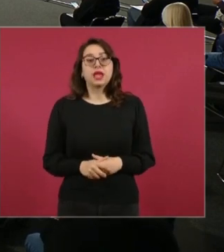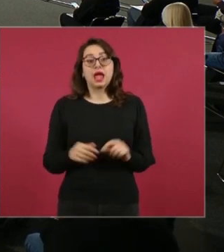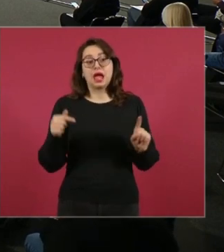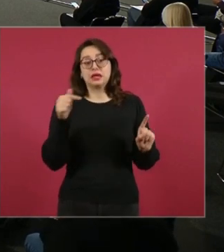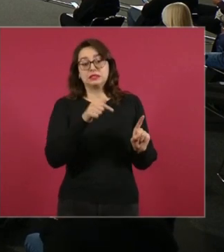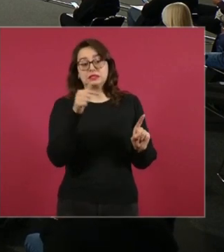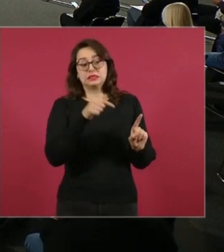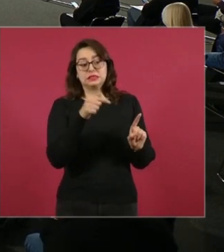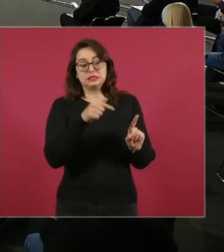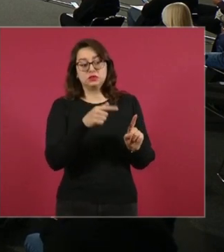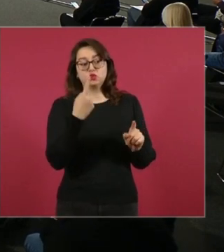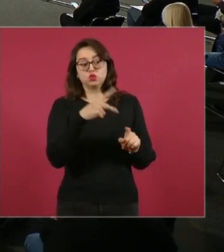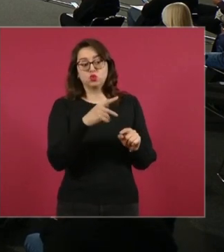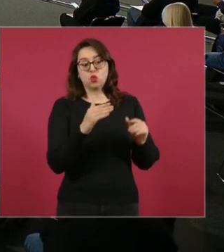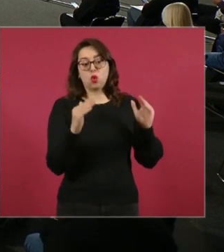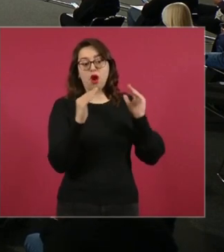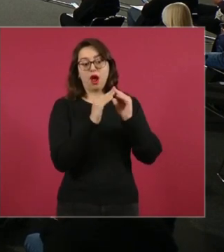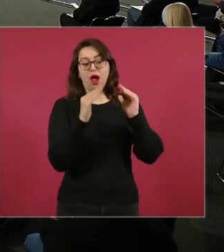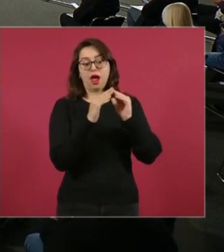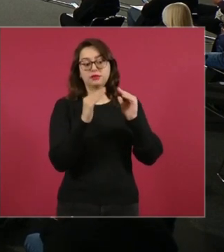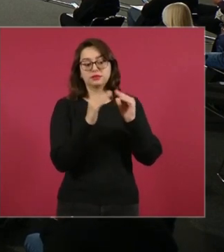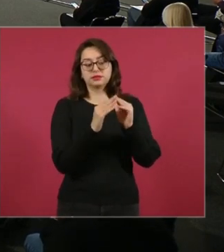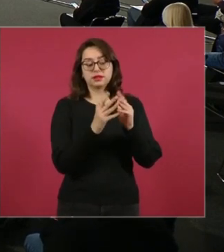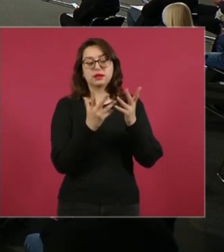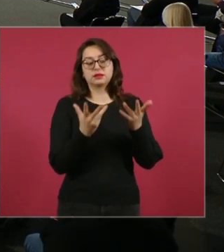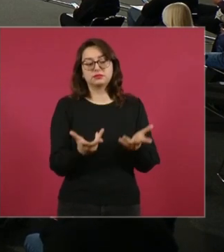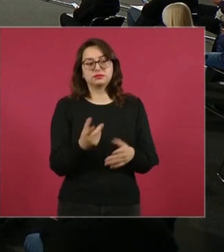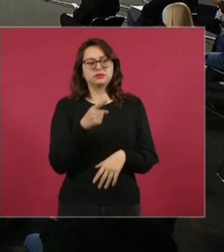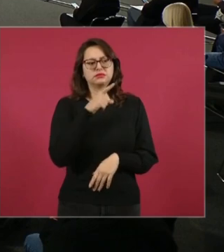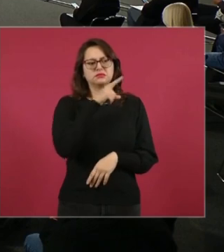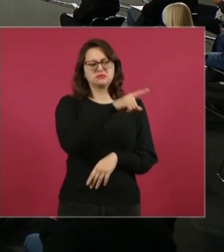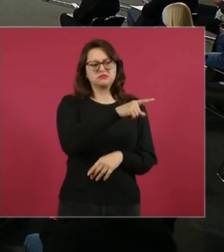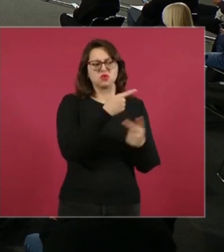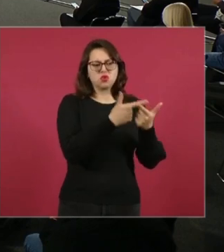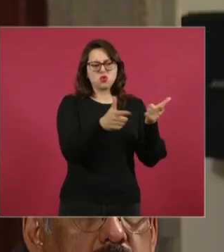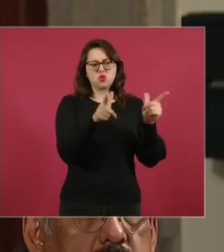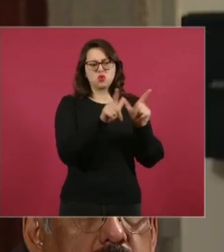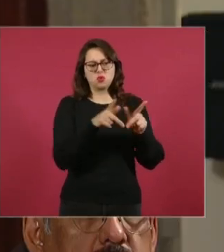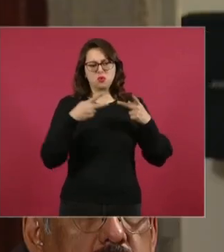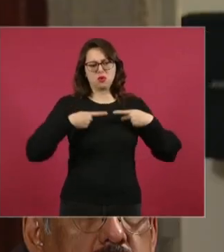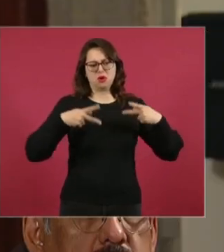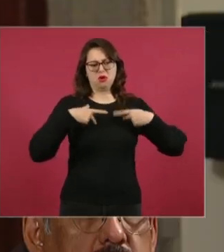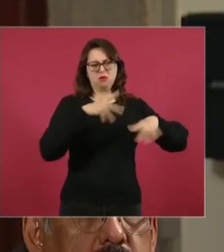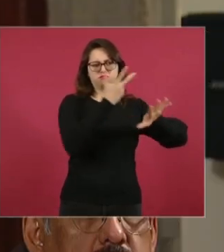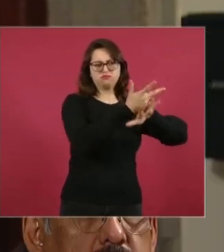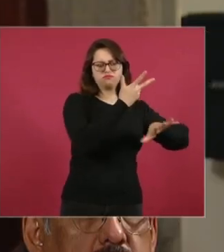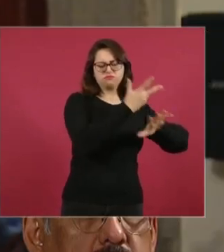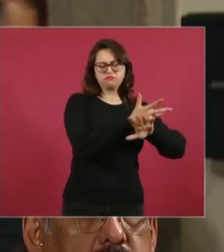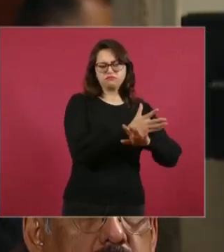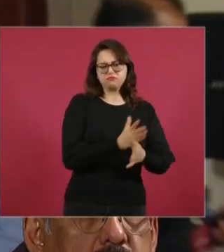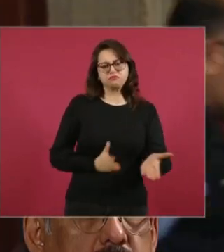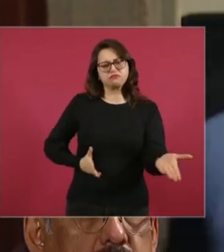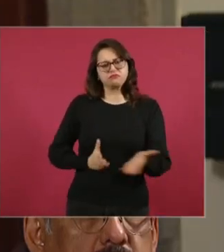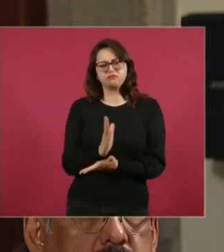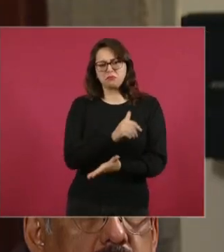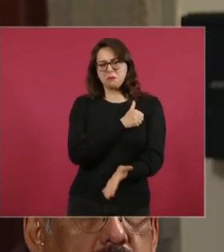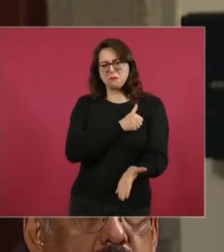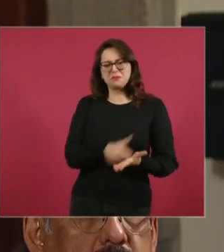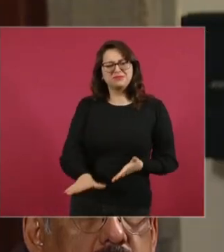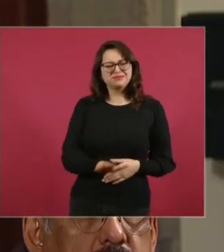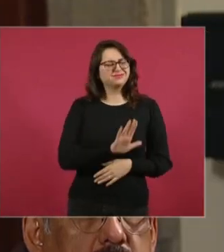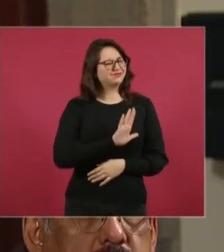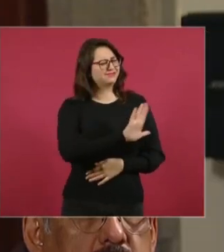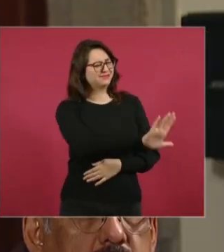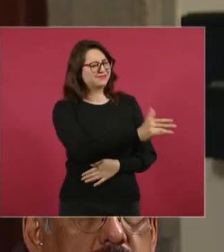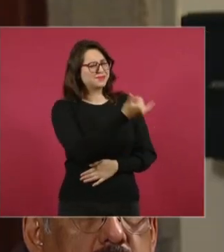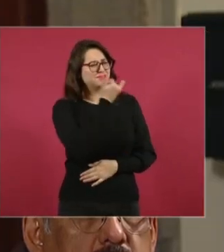de una situación de despojo por parte de un grupo de norteamericanos que, incluso revisando la ley, ni siquiera tienen